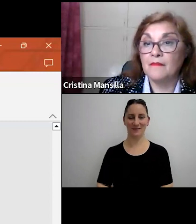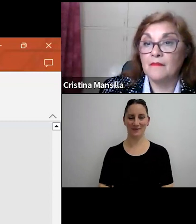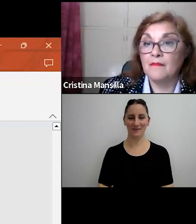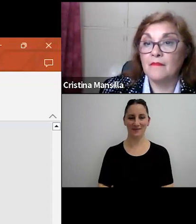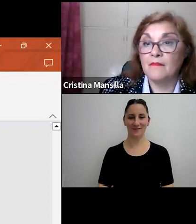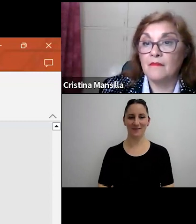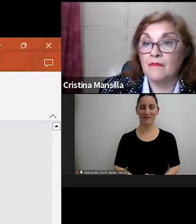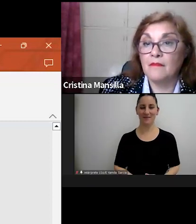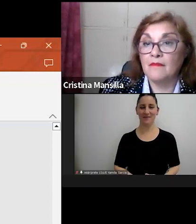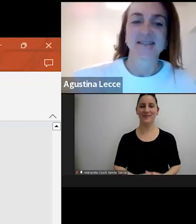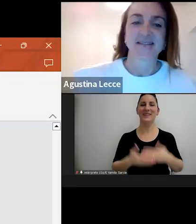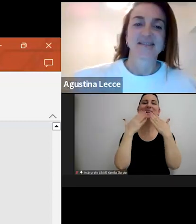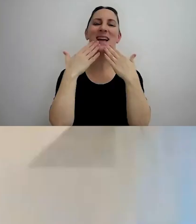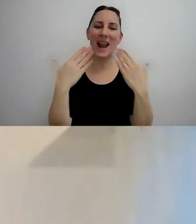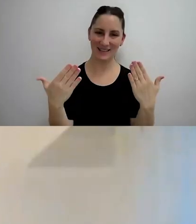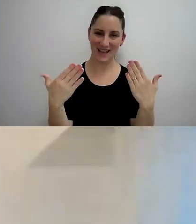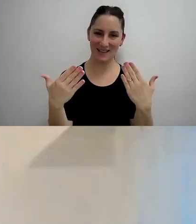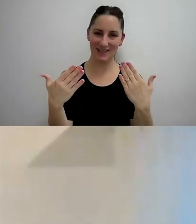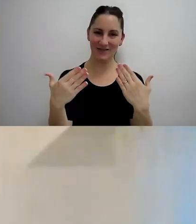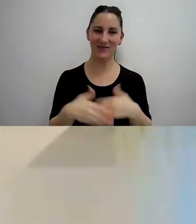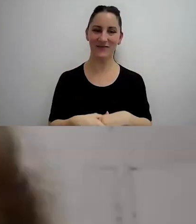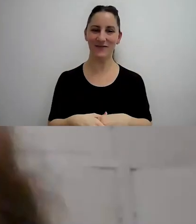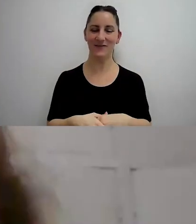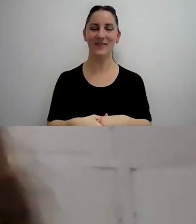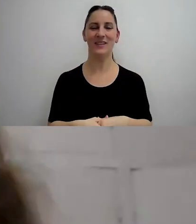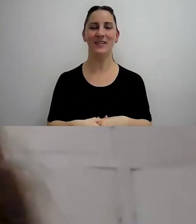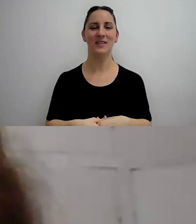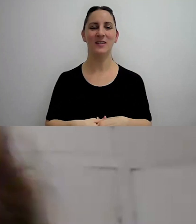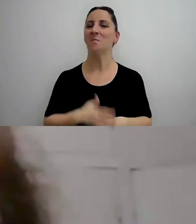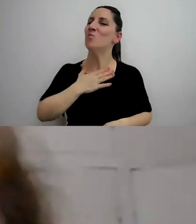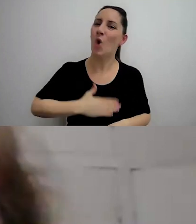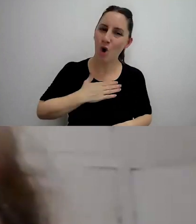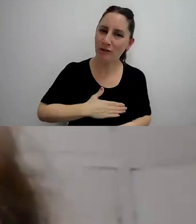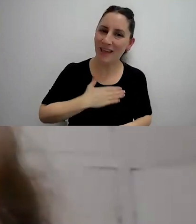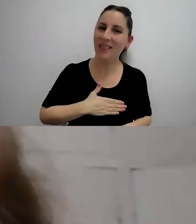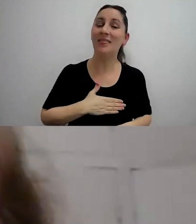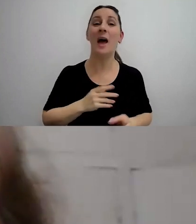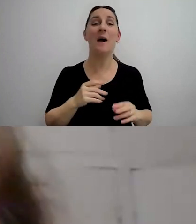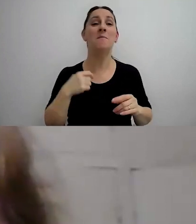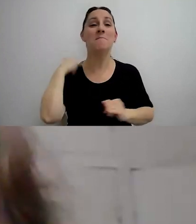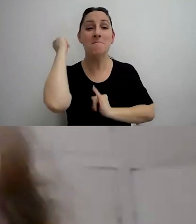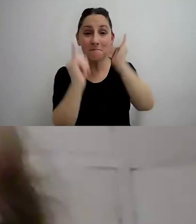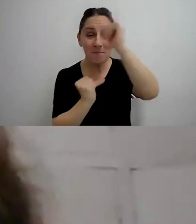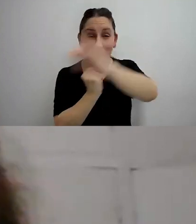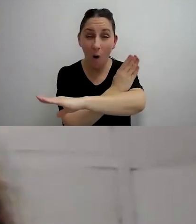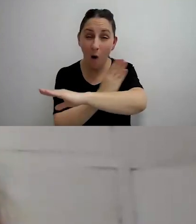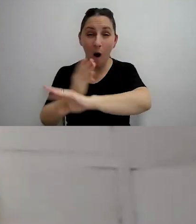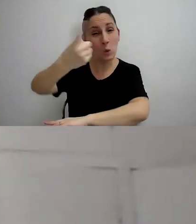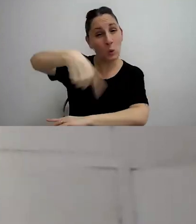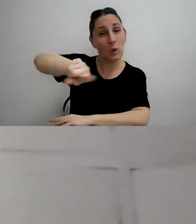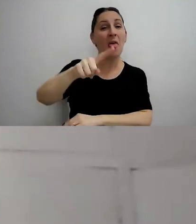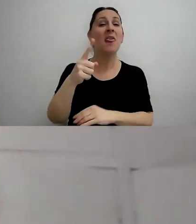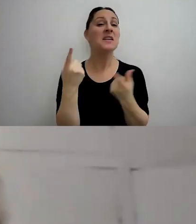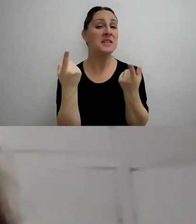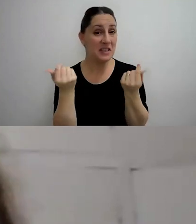muchas gracias un placer espero que hayan servido lamento que sean